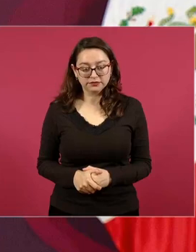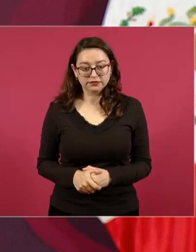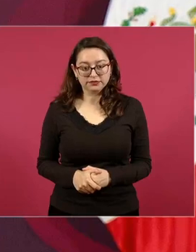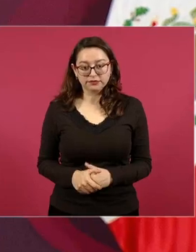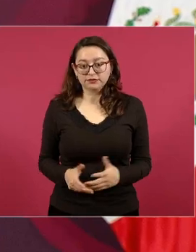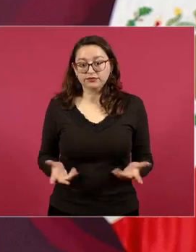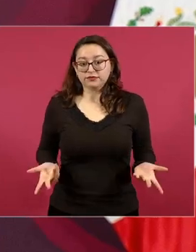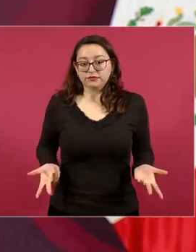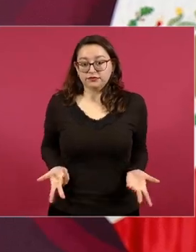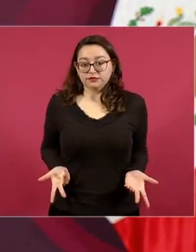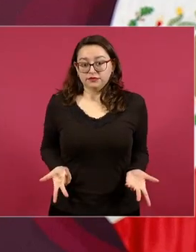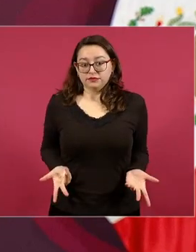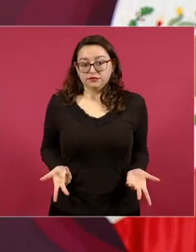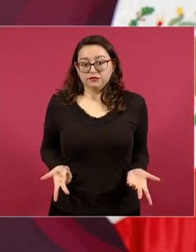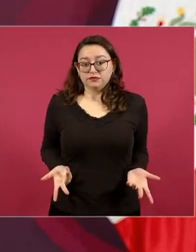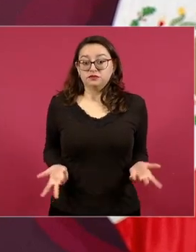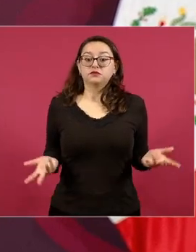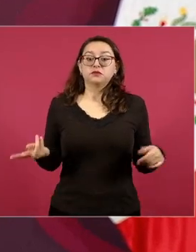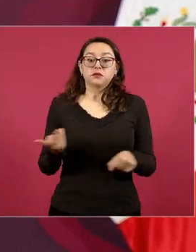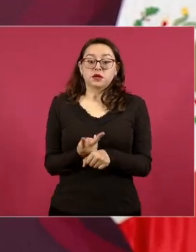finísimas personas todos